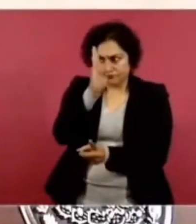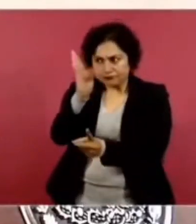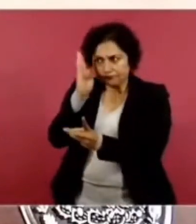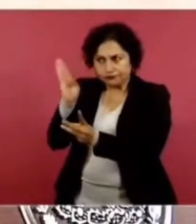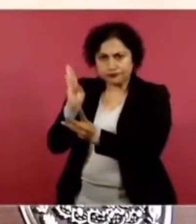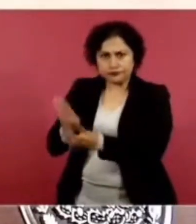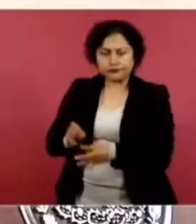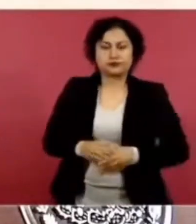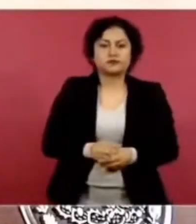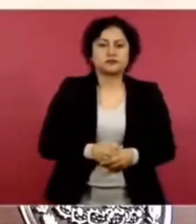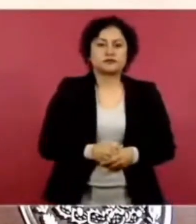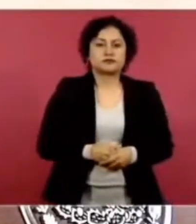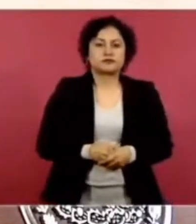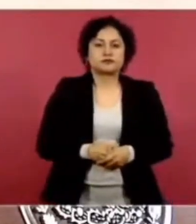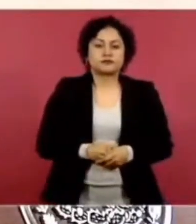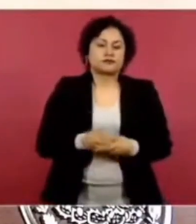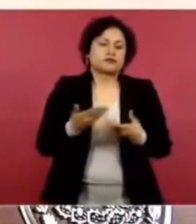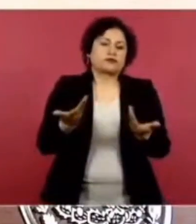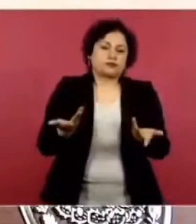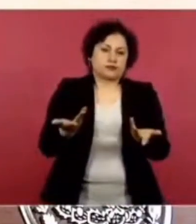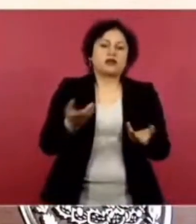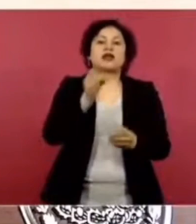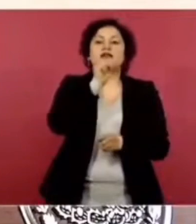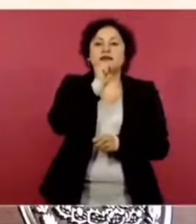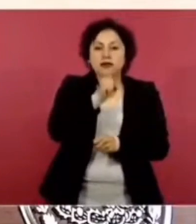Sus enseres, todos,